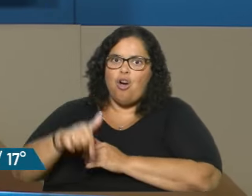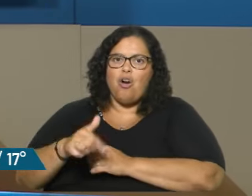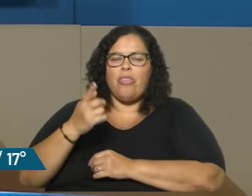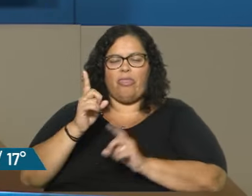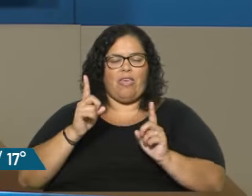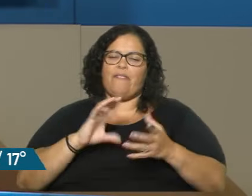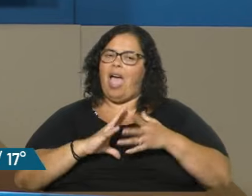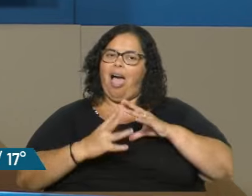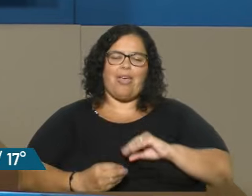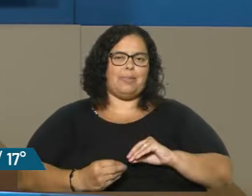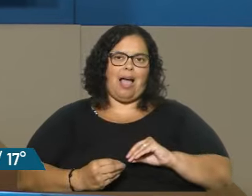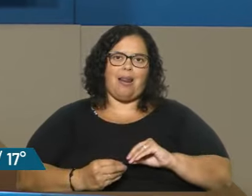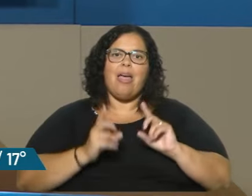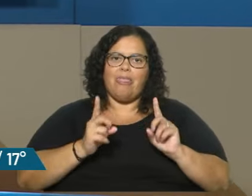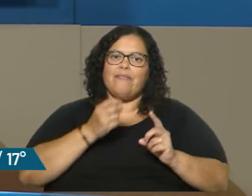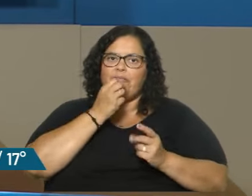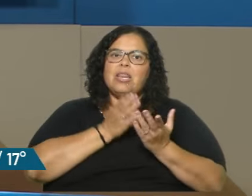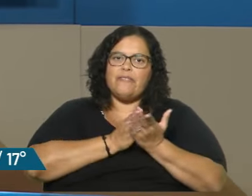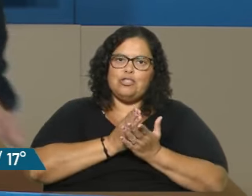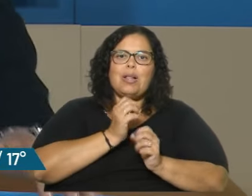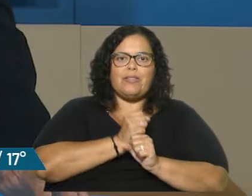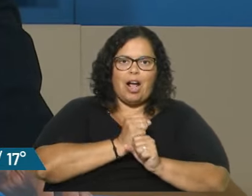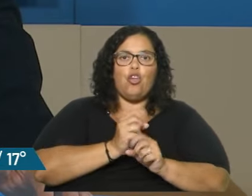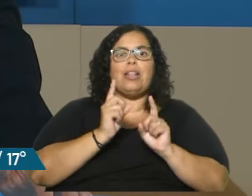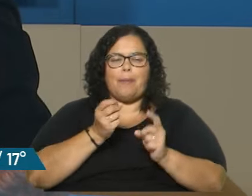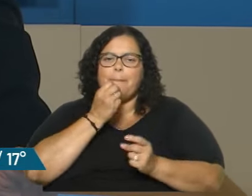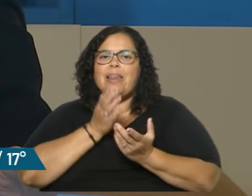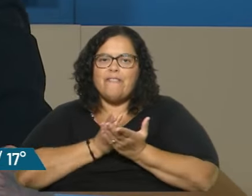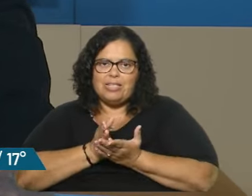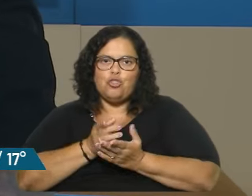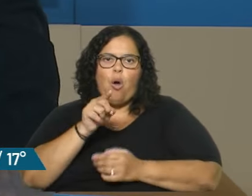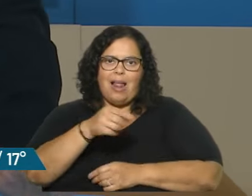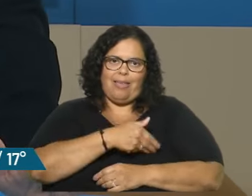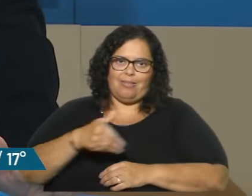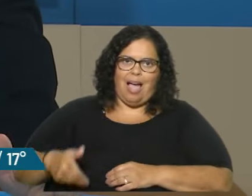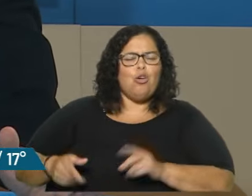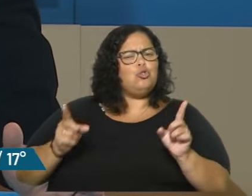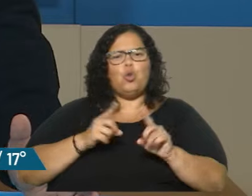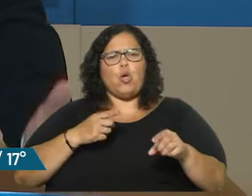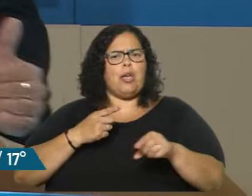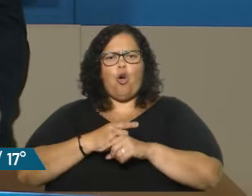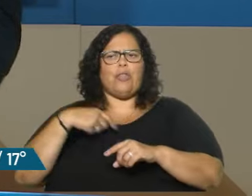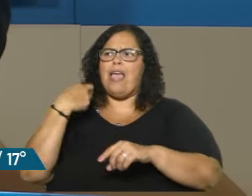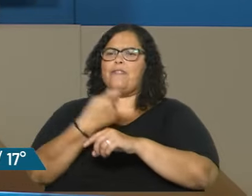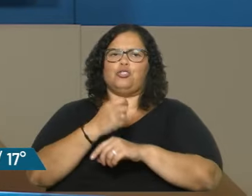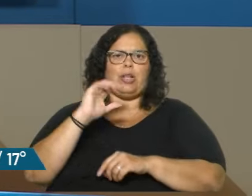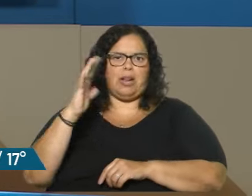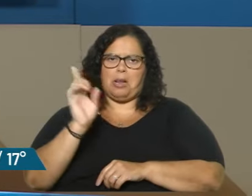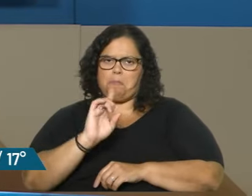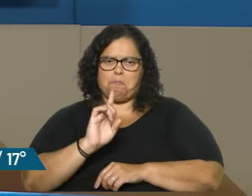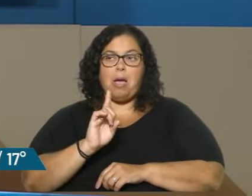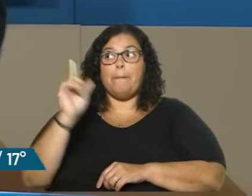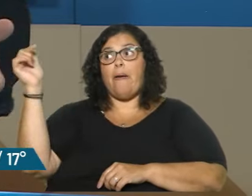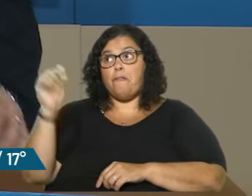deje un beneficio, no solo al trabajador, que también al Estado. Claro, yo no estoy en contra de la inversión extranjera. Mientras vengan y no hagan un